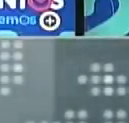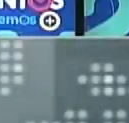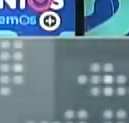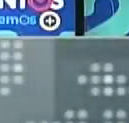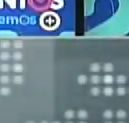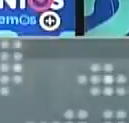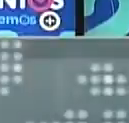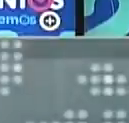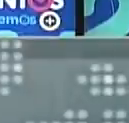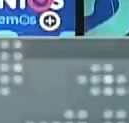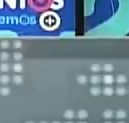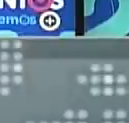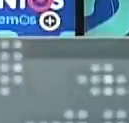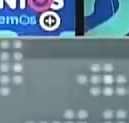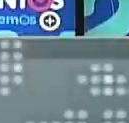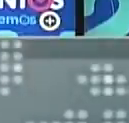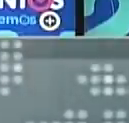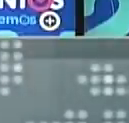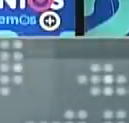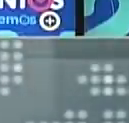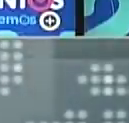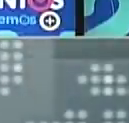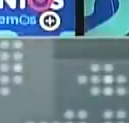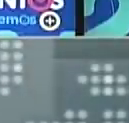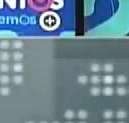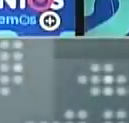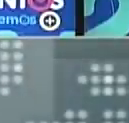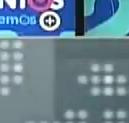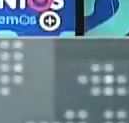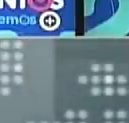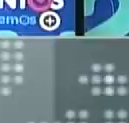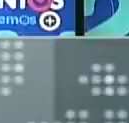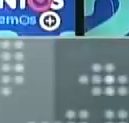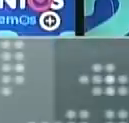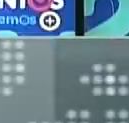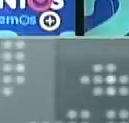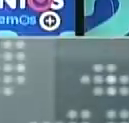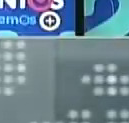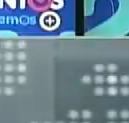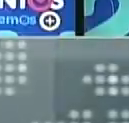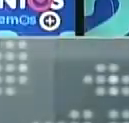noche. Martes 21 de septiembre. Mi saludo.